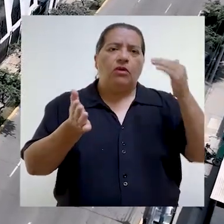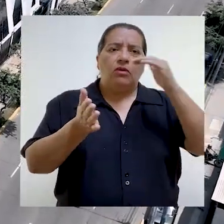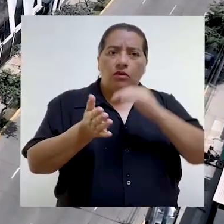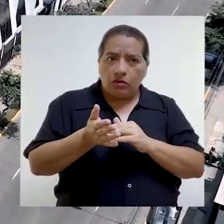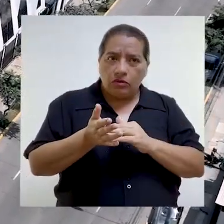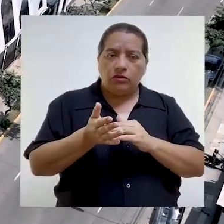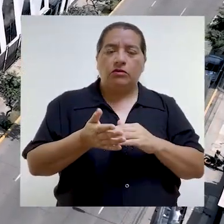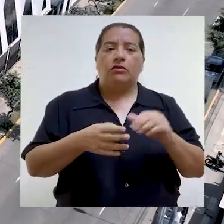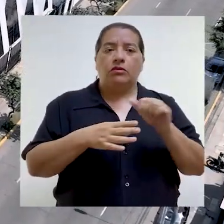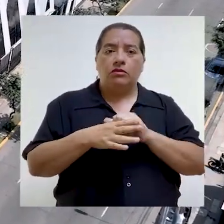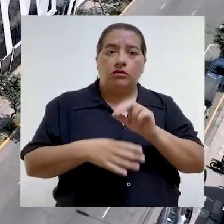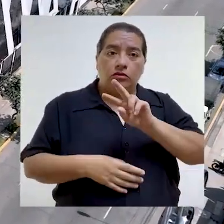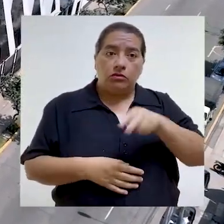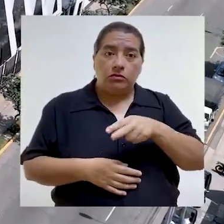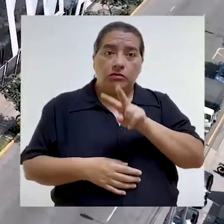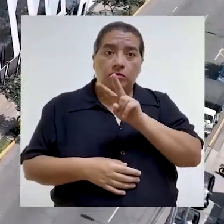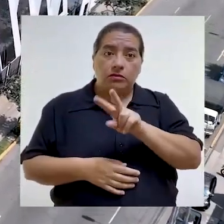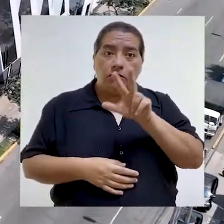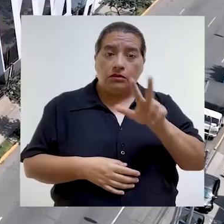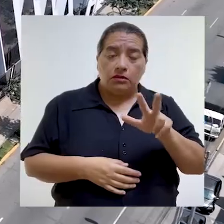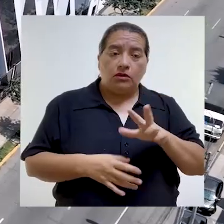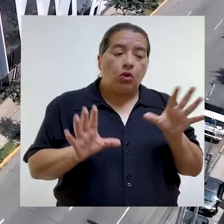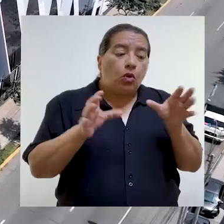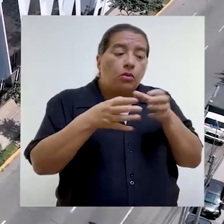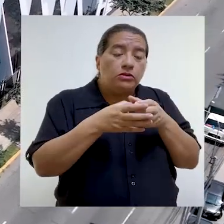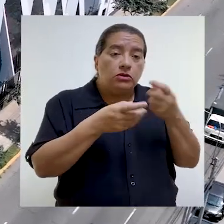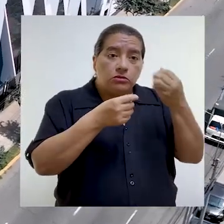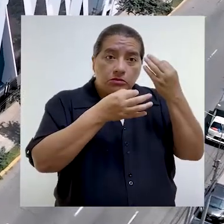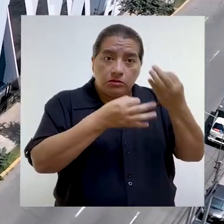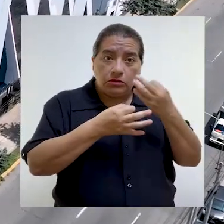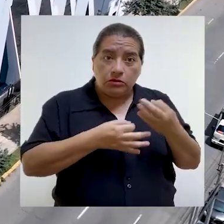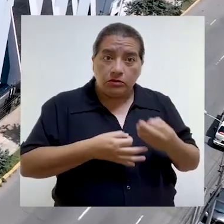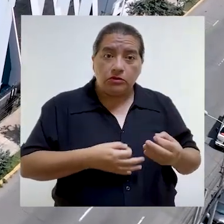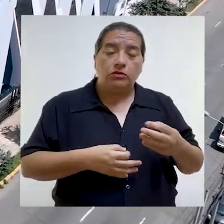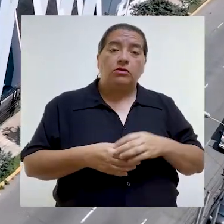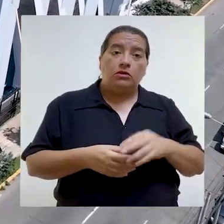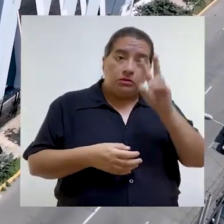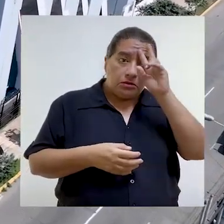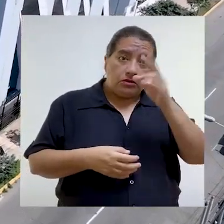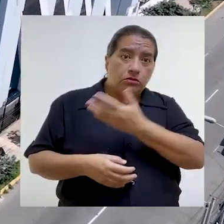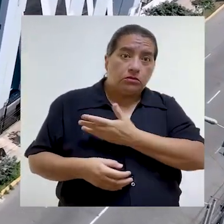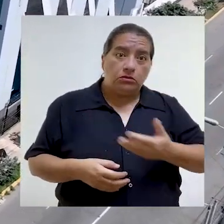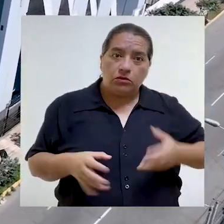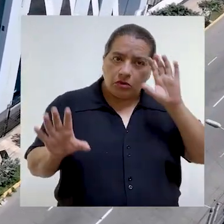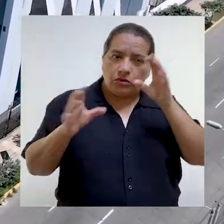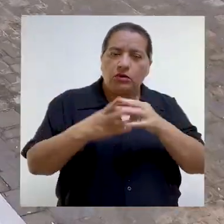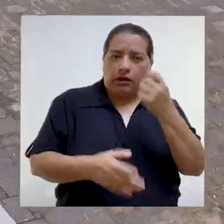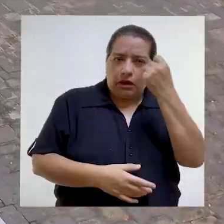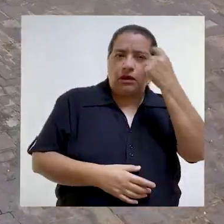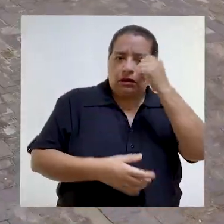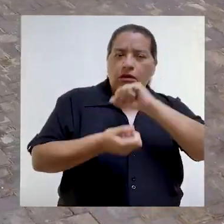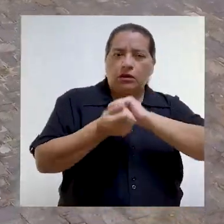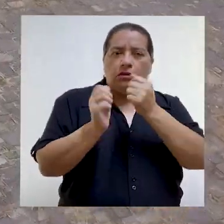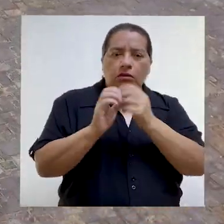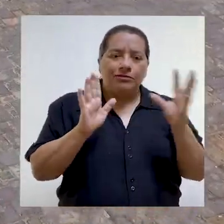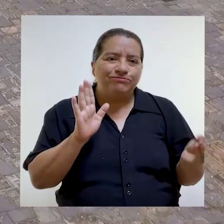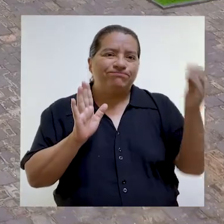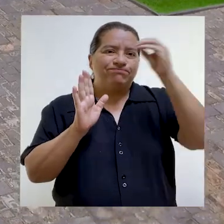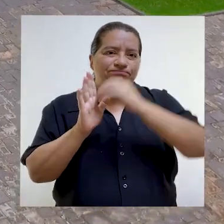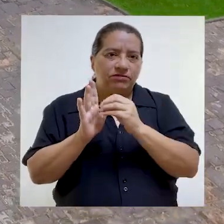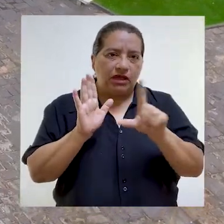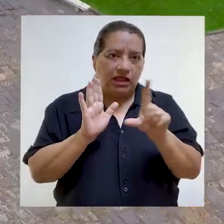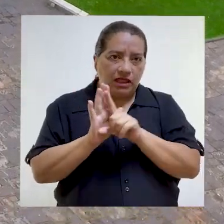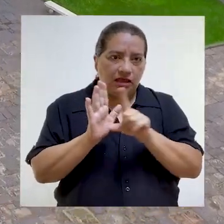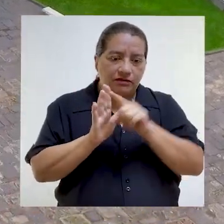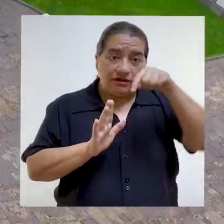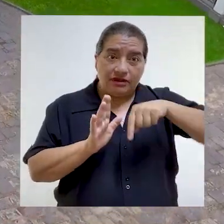modificación de la disposición que se volvería a repetir para el ejercicio fiscal 2023. La Comisión de Presupuestos y Cuenta General de la República del Congreso comprendió la